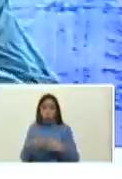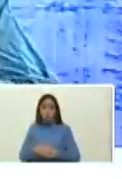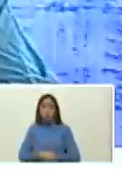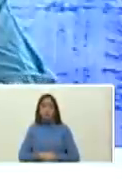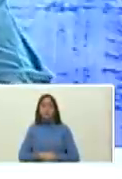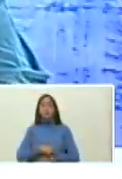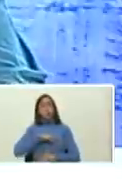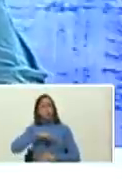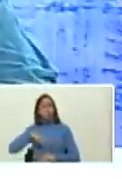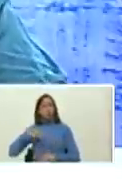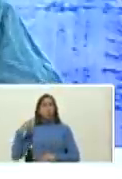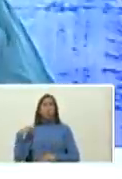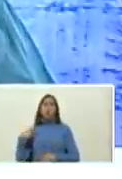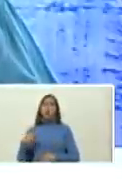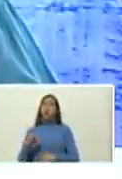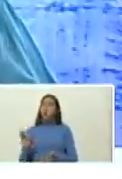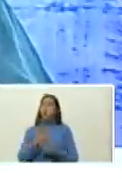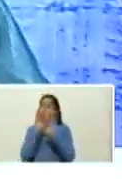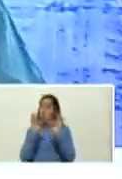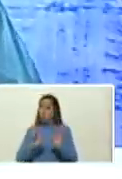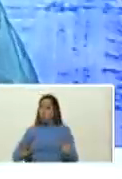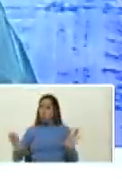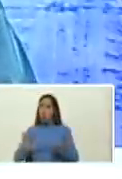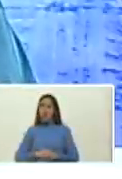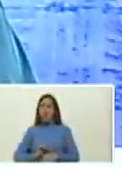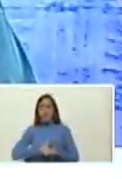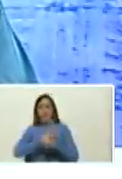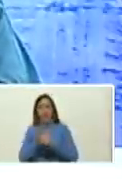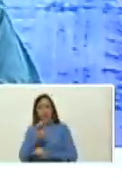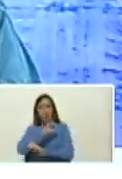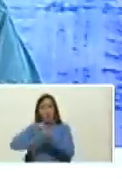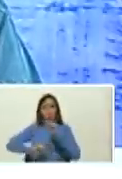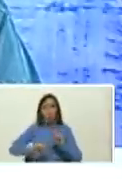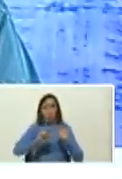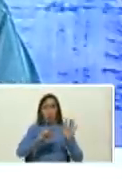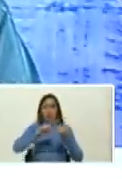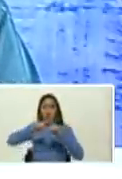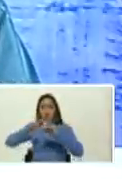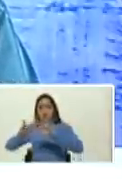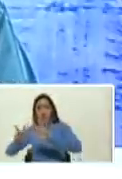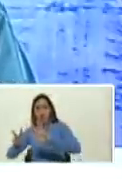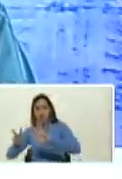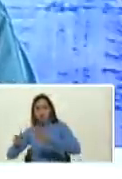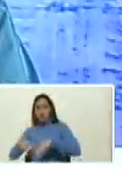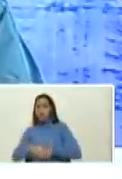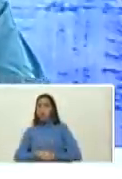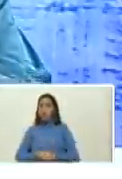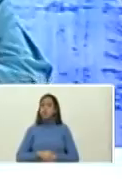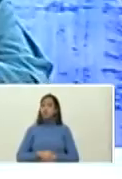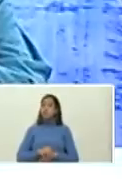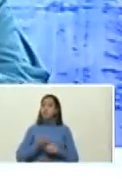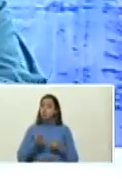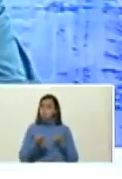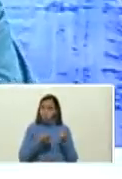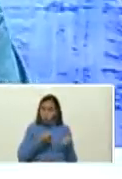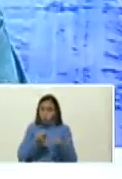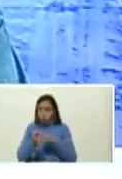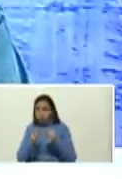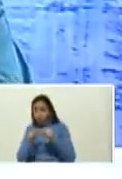nosotros hemos tenido un método para el coronavirus el método del 7 más 7 y lo hemos ido llevando ahí